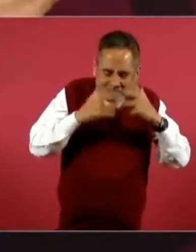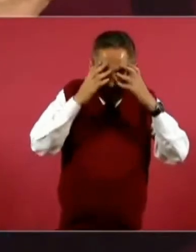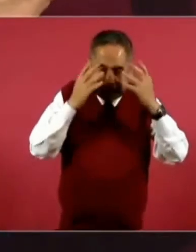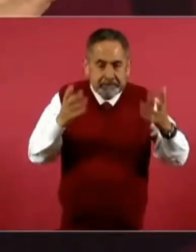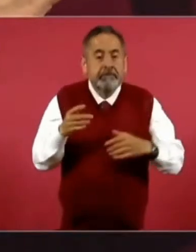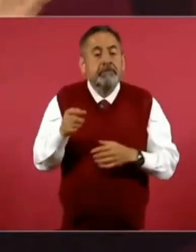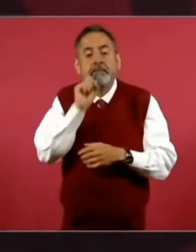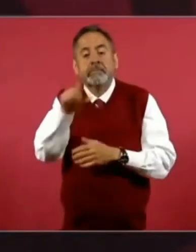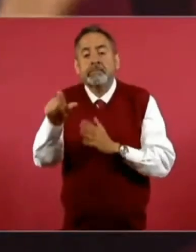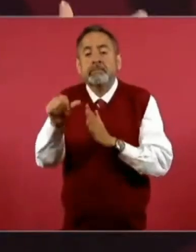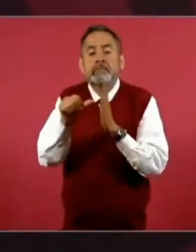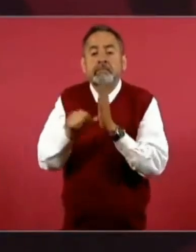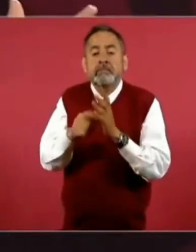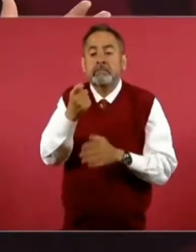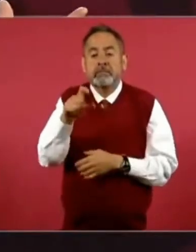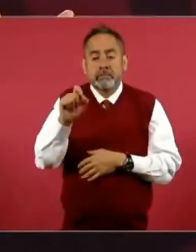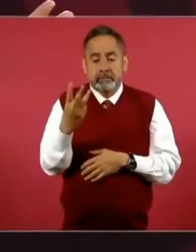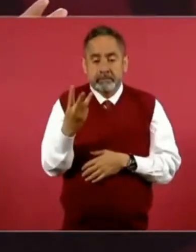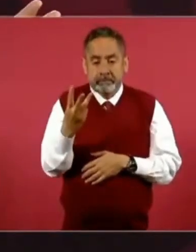123, bueno,